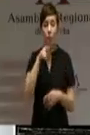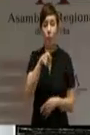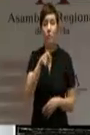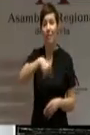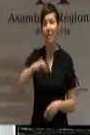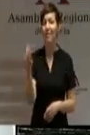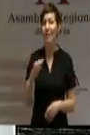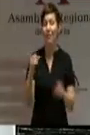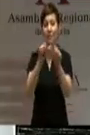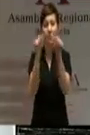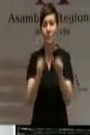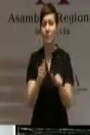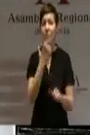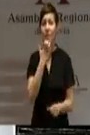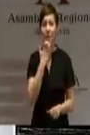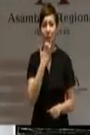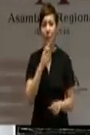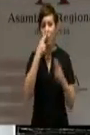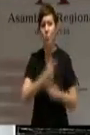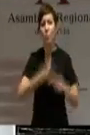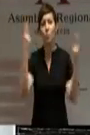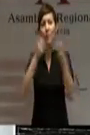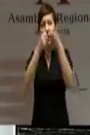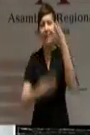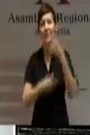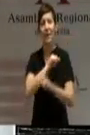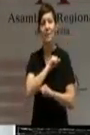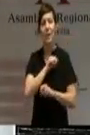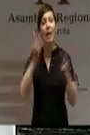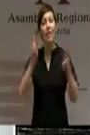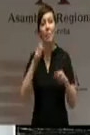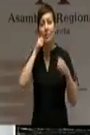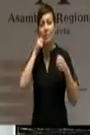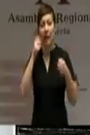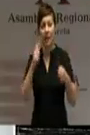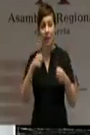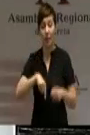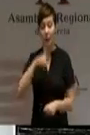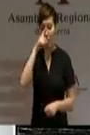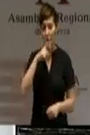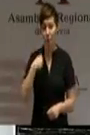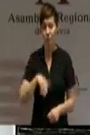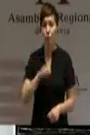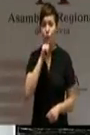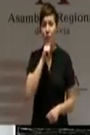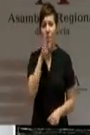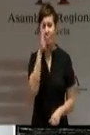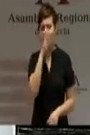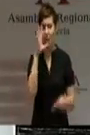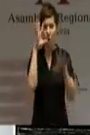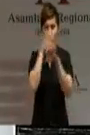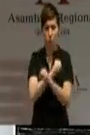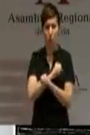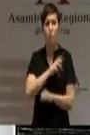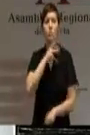Empiece por publicar la lista de espera de sanidad, que a estas alturas del año permanecen ocultas y tapadas. ¿Va a